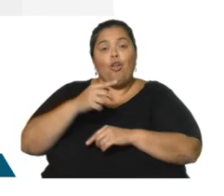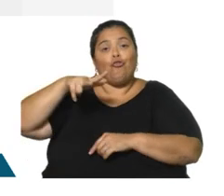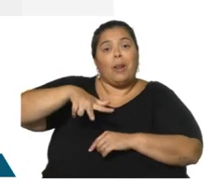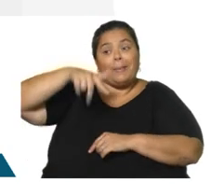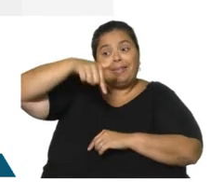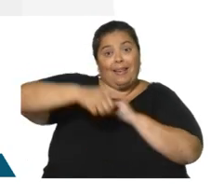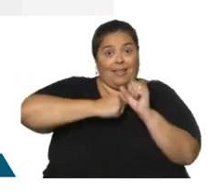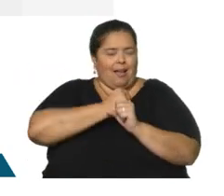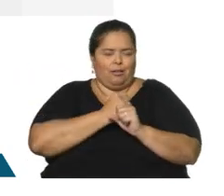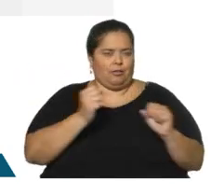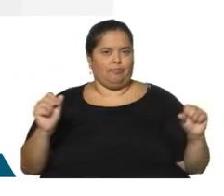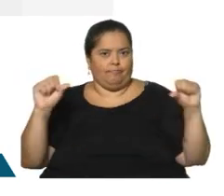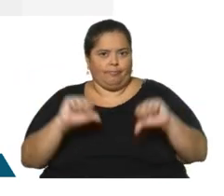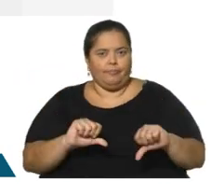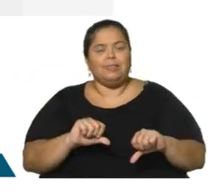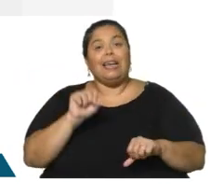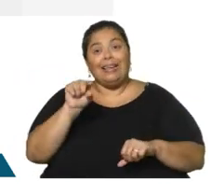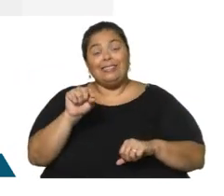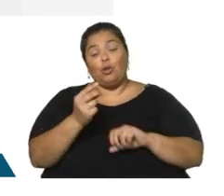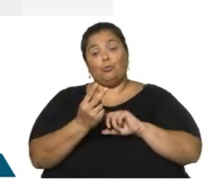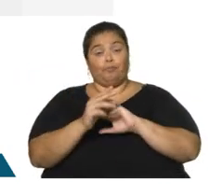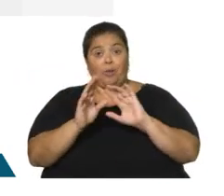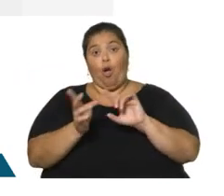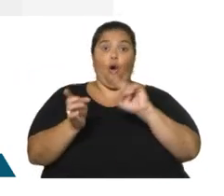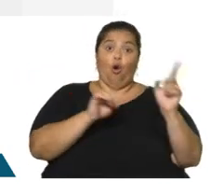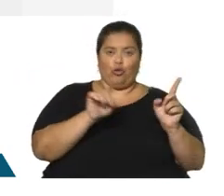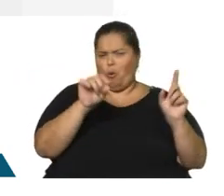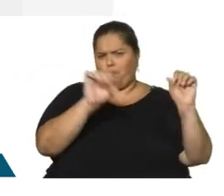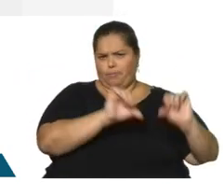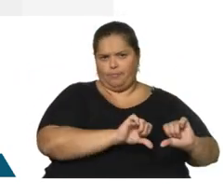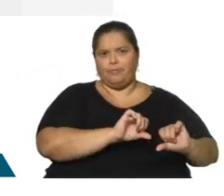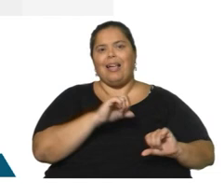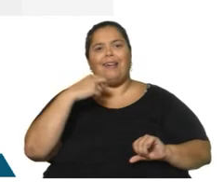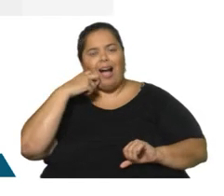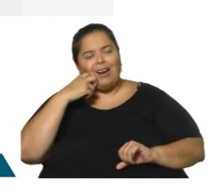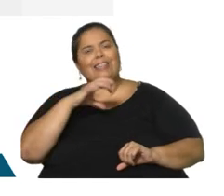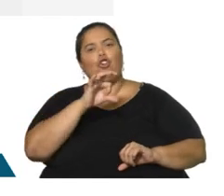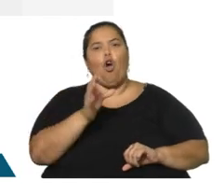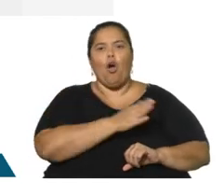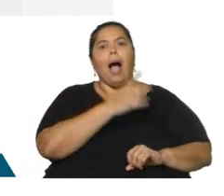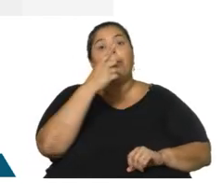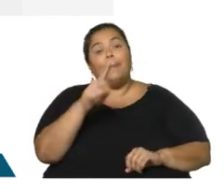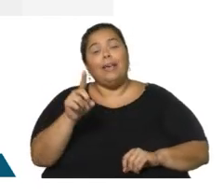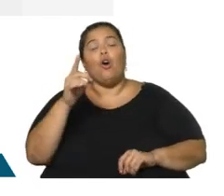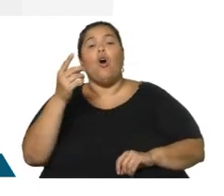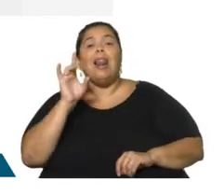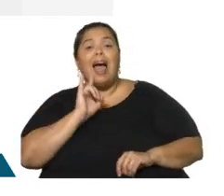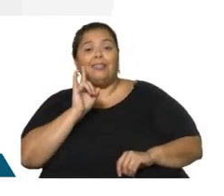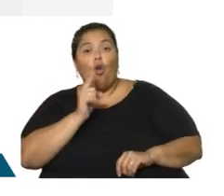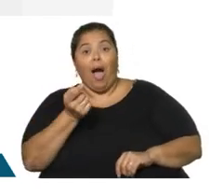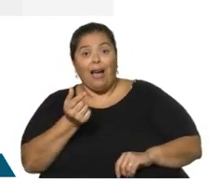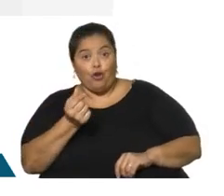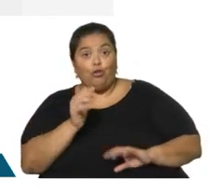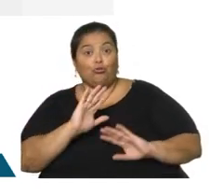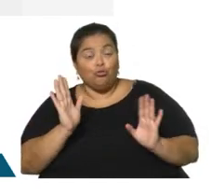Como contracara a esos dos rubros, carne y soja. Hay una recuperación interesante de arroz y lácteos. Y un fuerte empuje